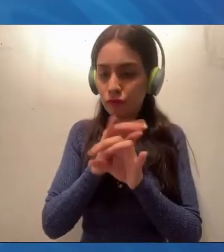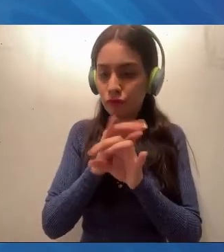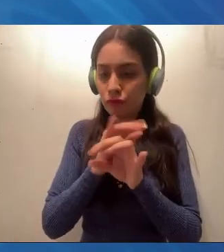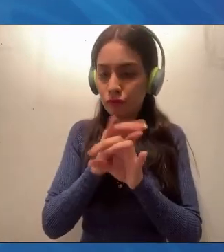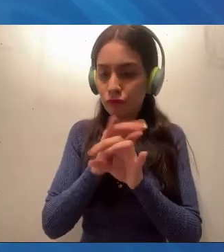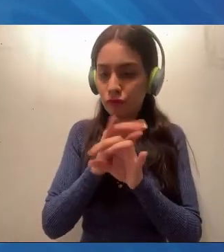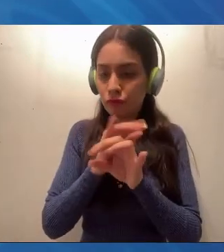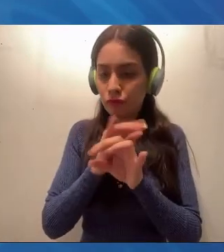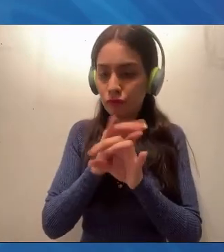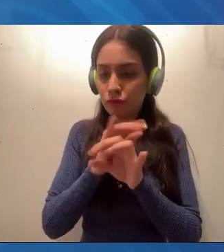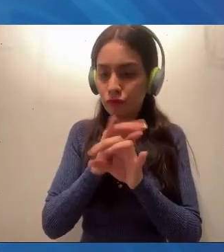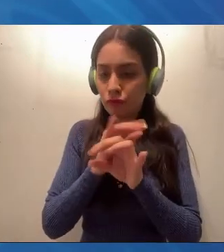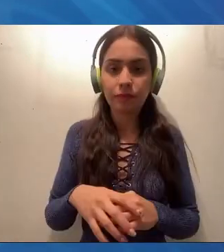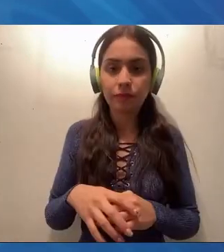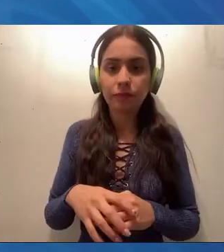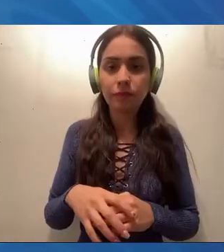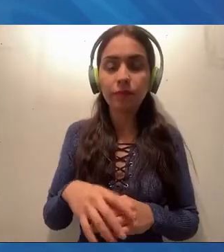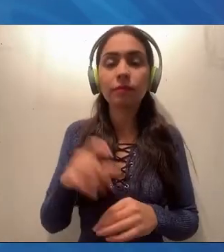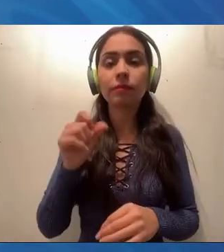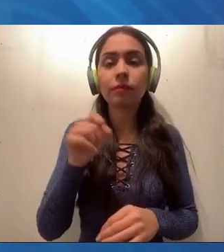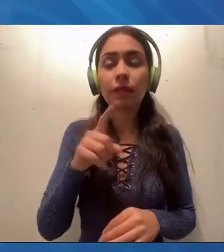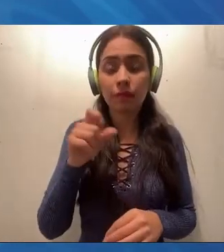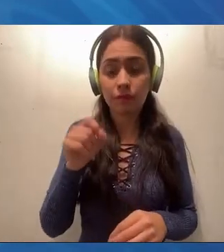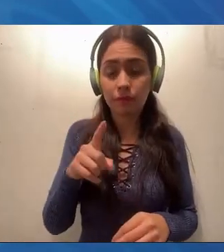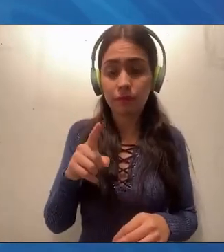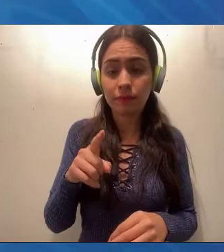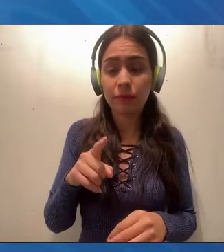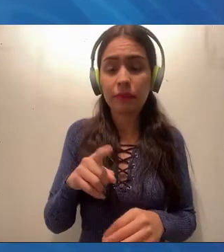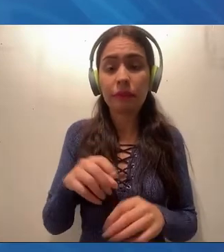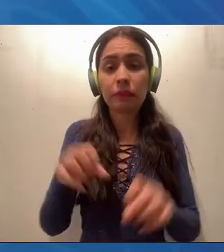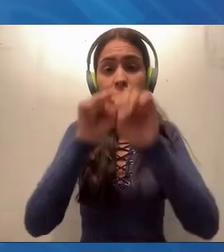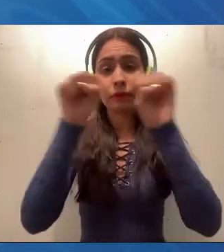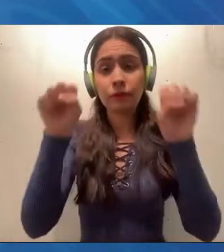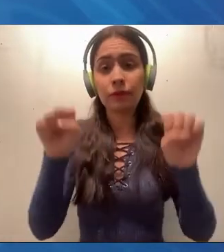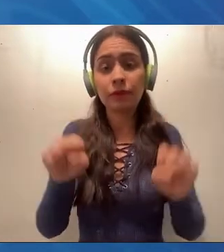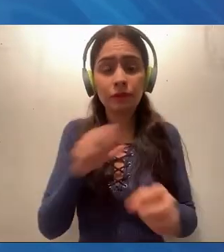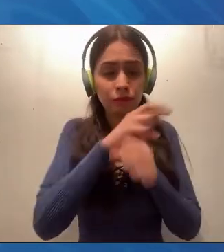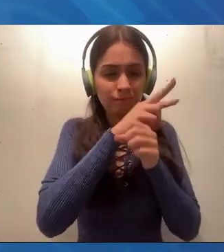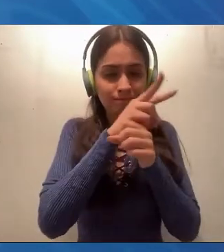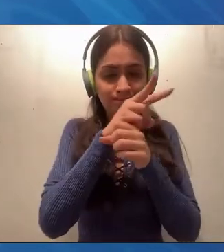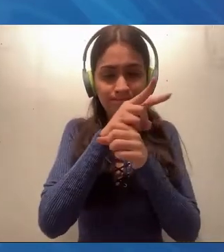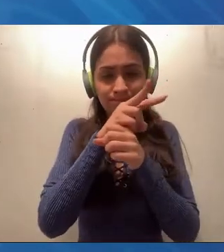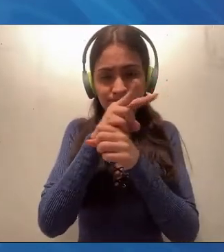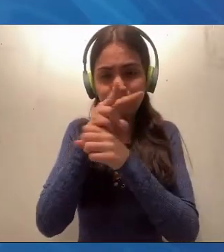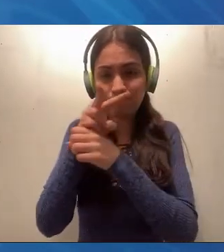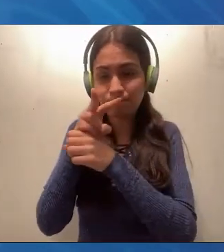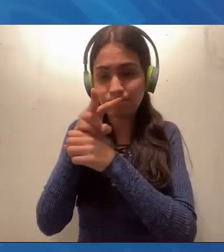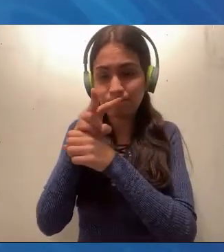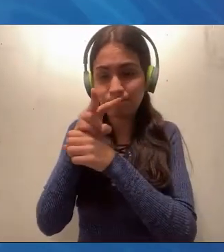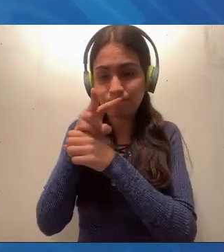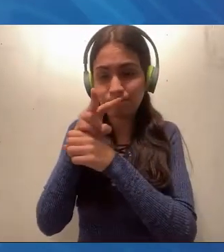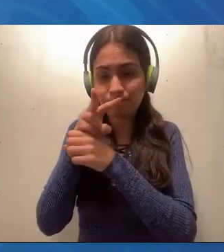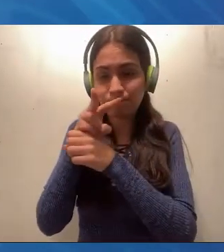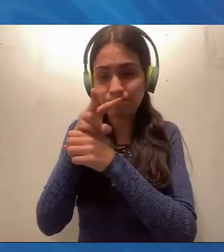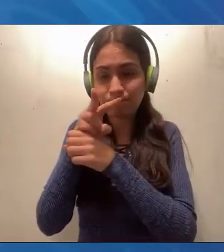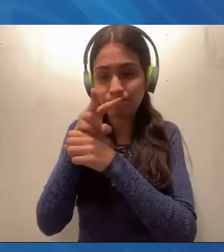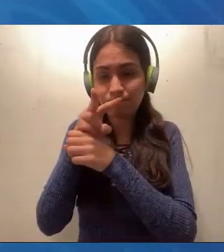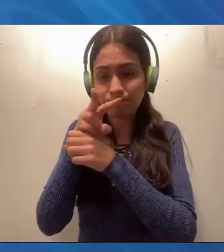sistema de monitoreo en tiempo real, mediante cámaras instaladas en los alrededores de los puentes. Y bueno,